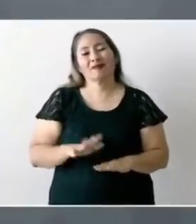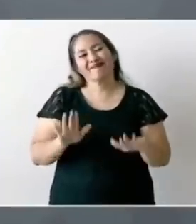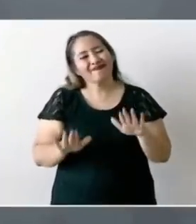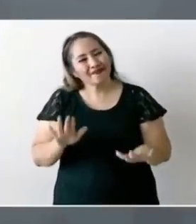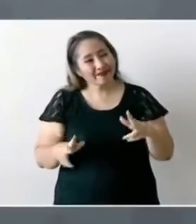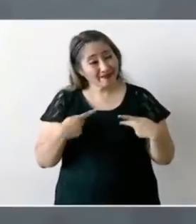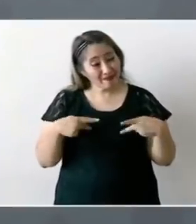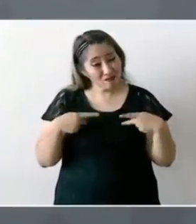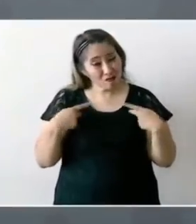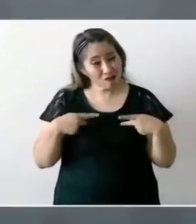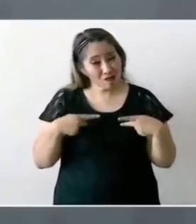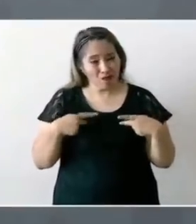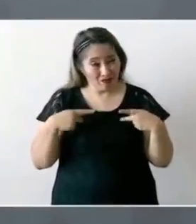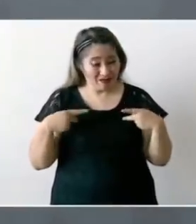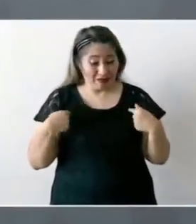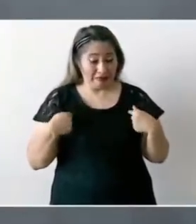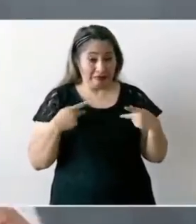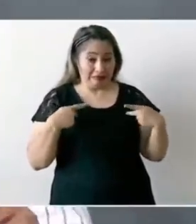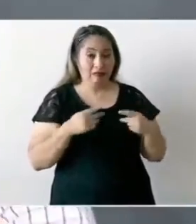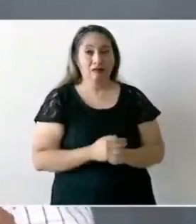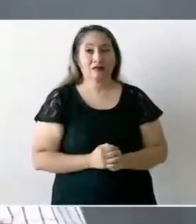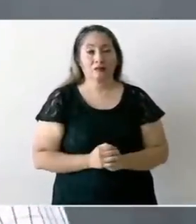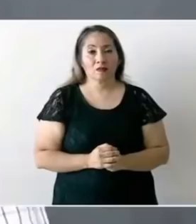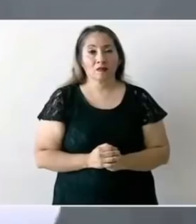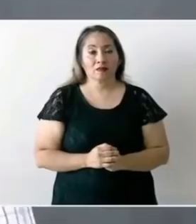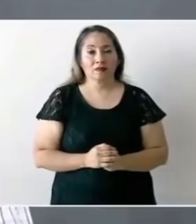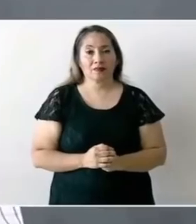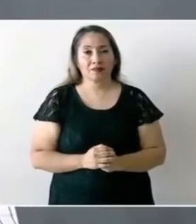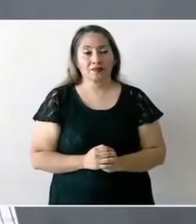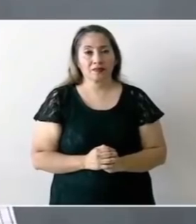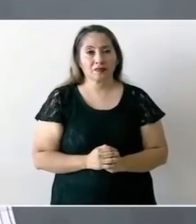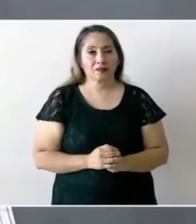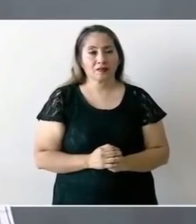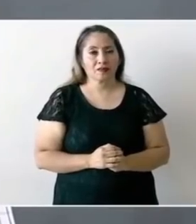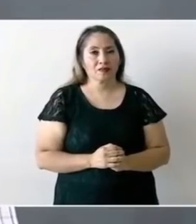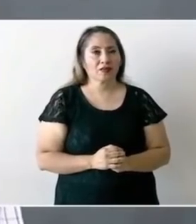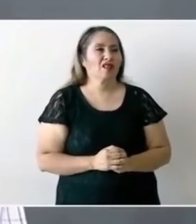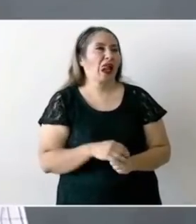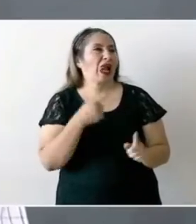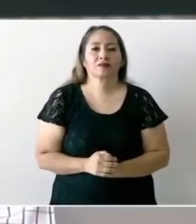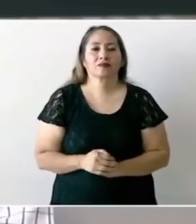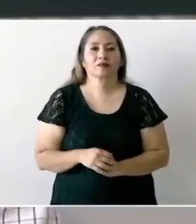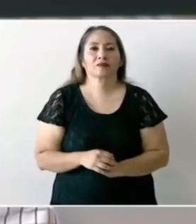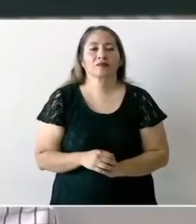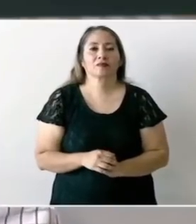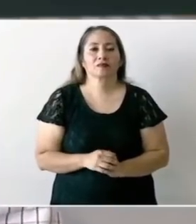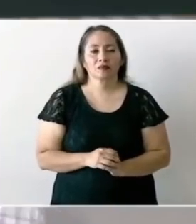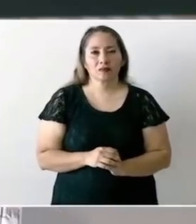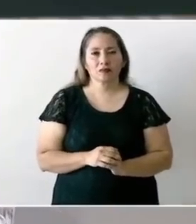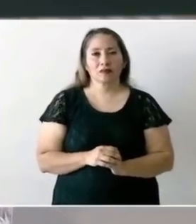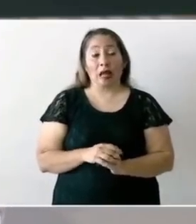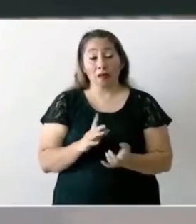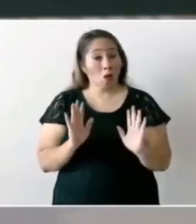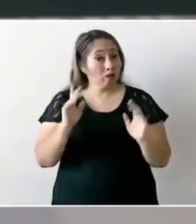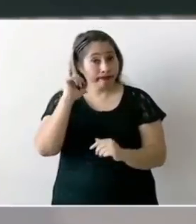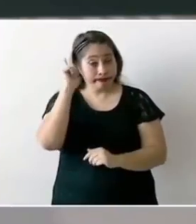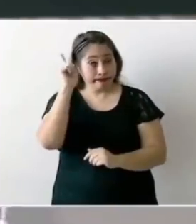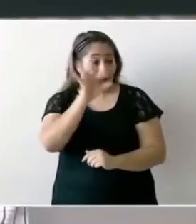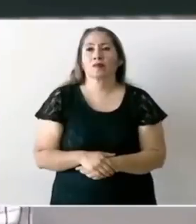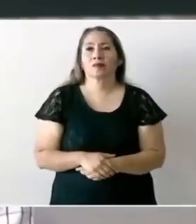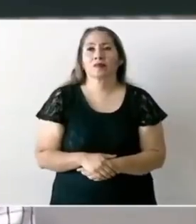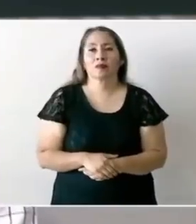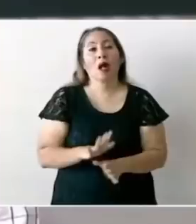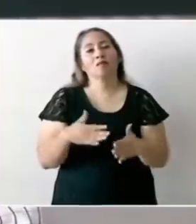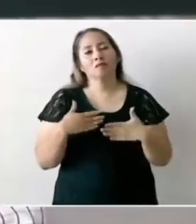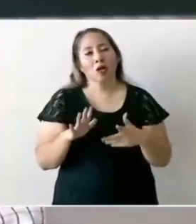que está dedicada a la politiquería. Que podamos llegar a un acuerdo entre